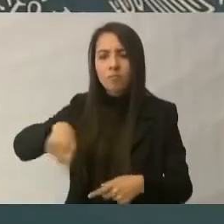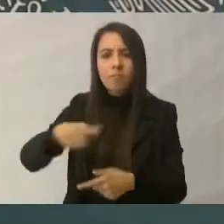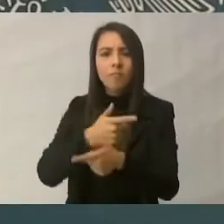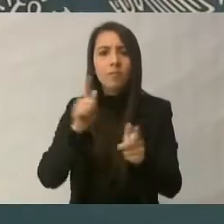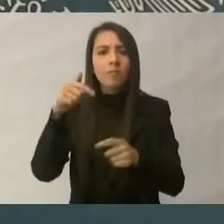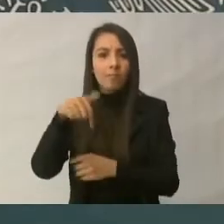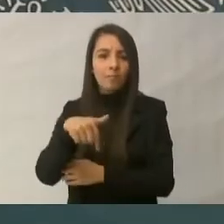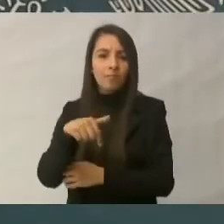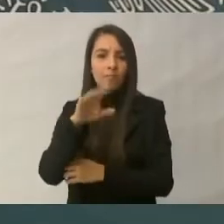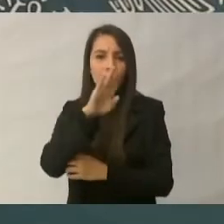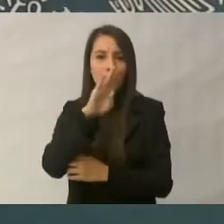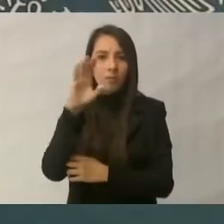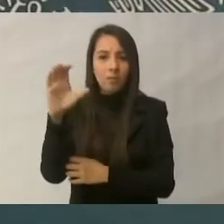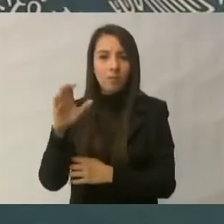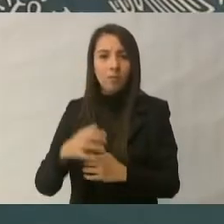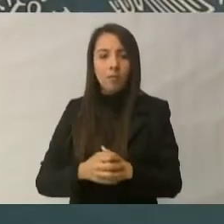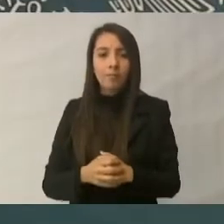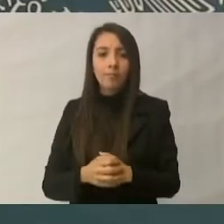Baja California a todas maneras